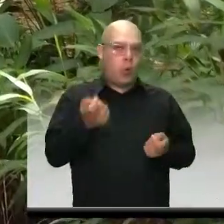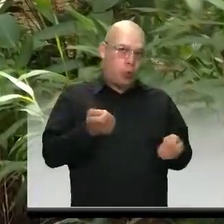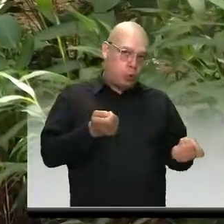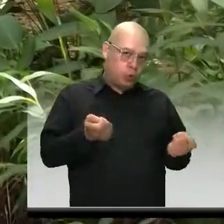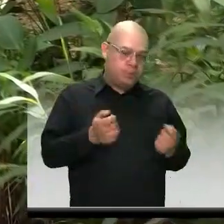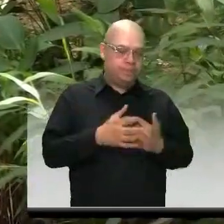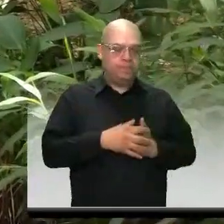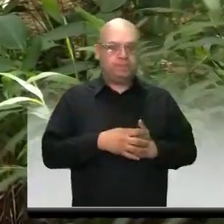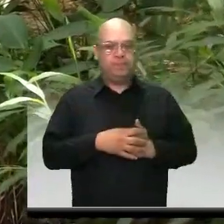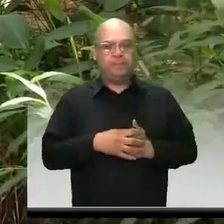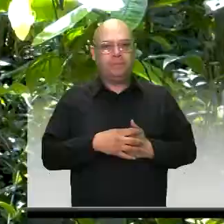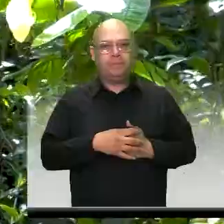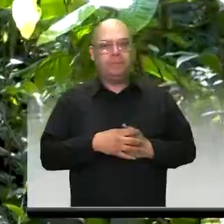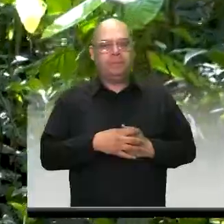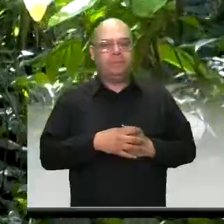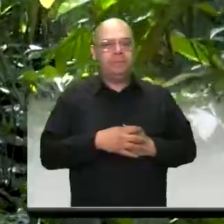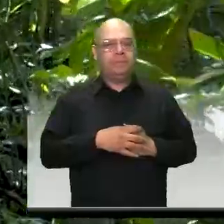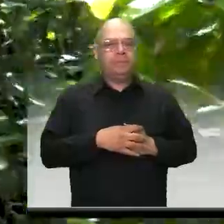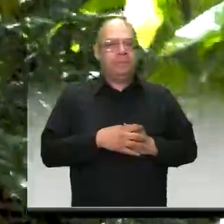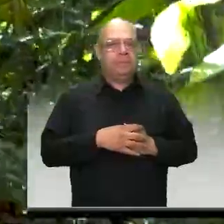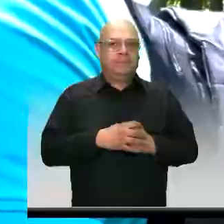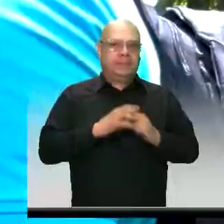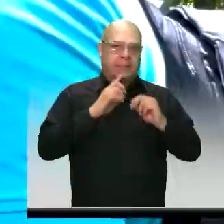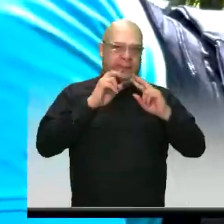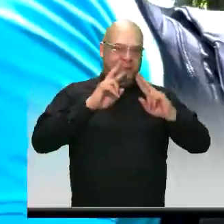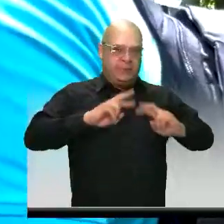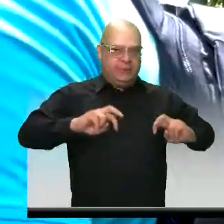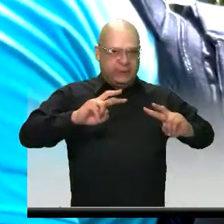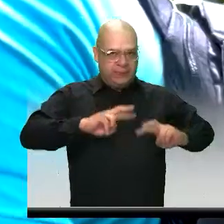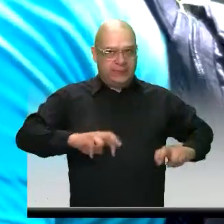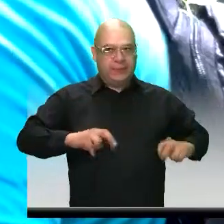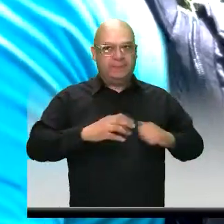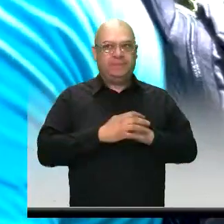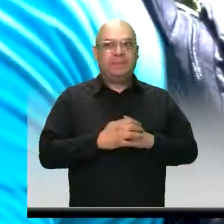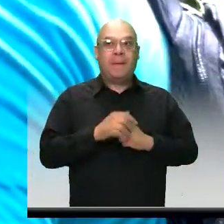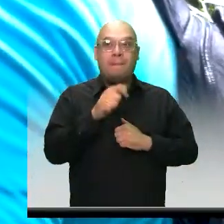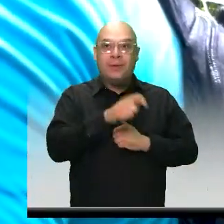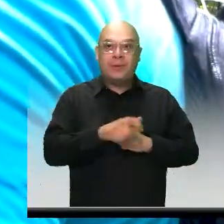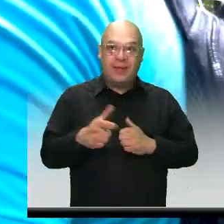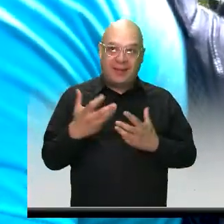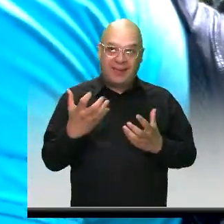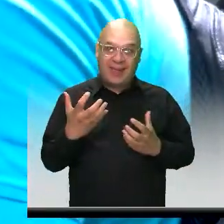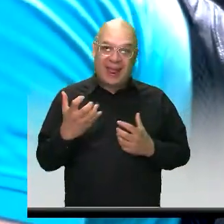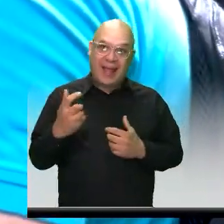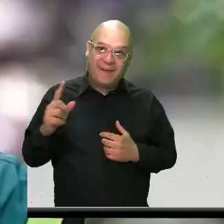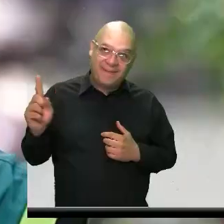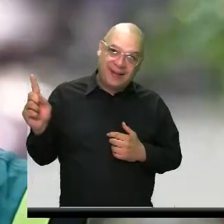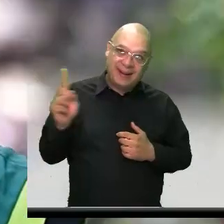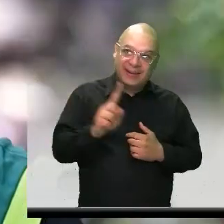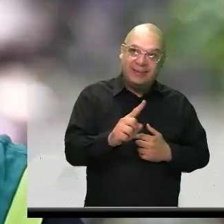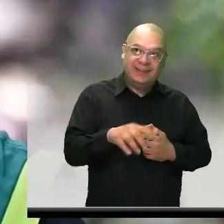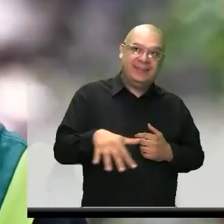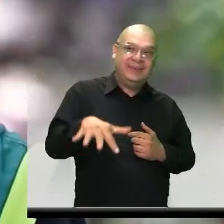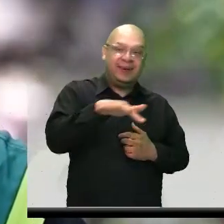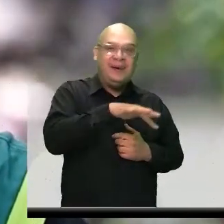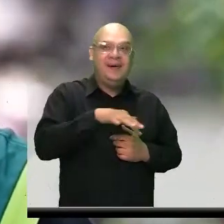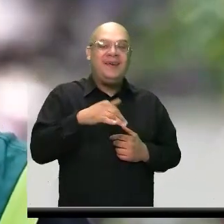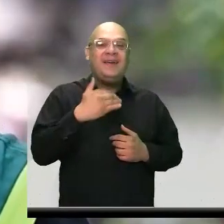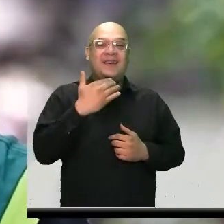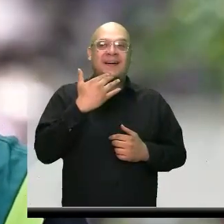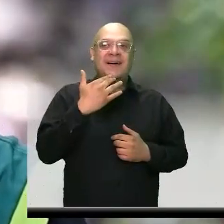actividades investigativas, las personas que quieran venir a hacer uso del valor